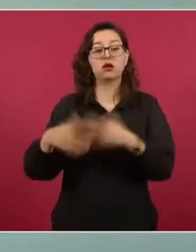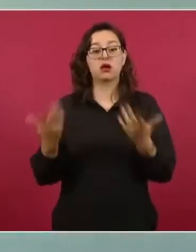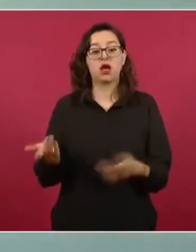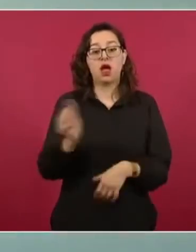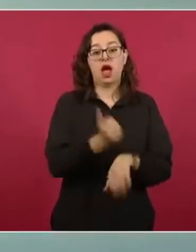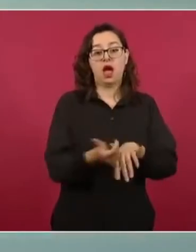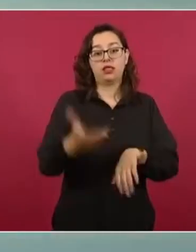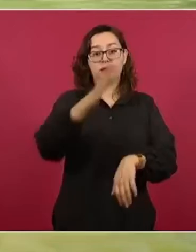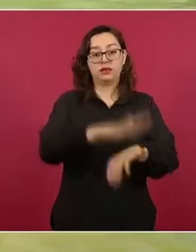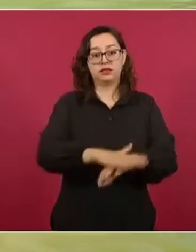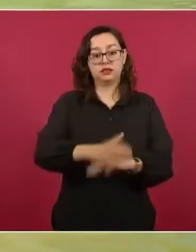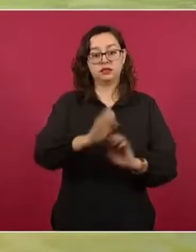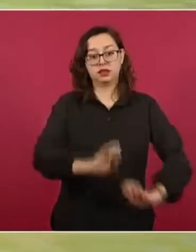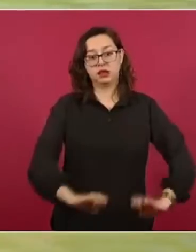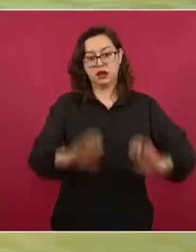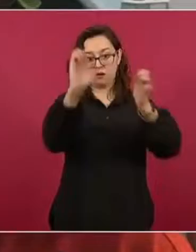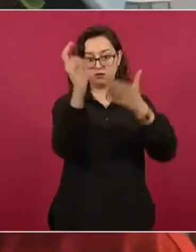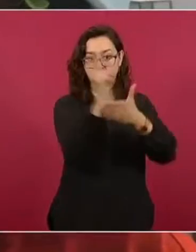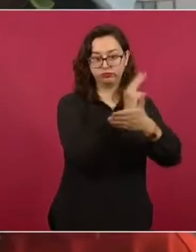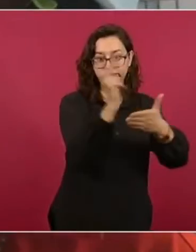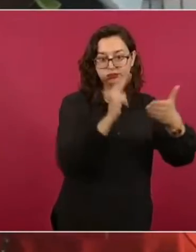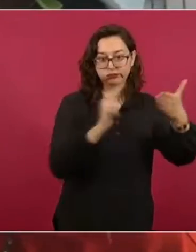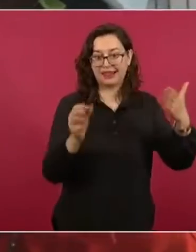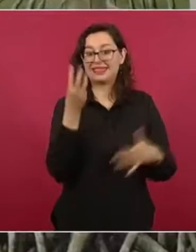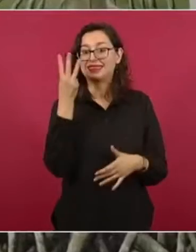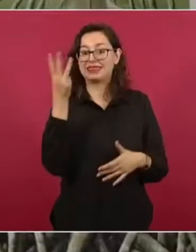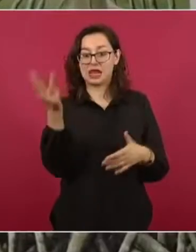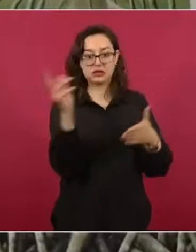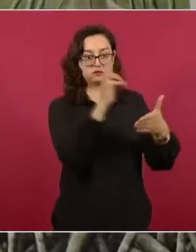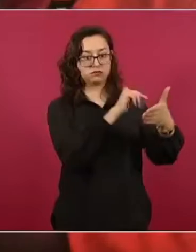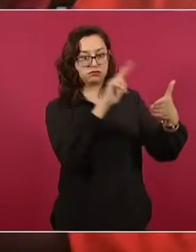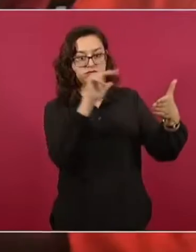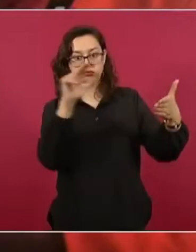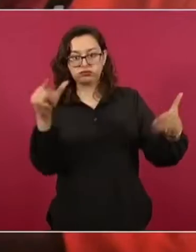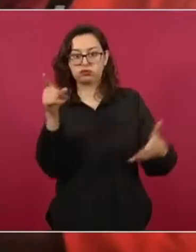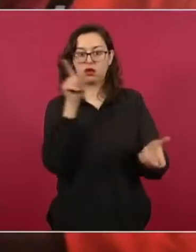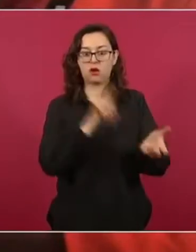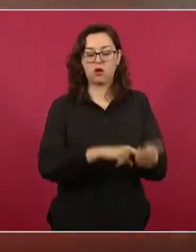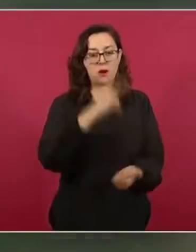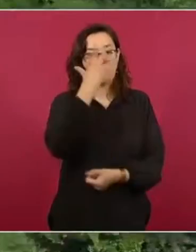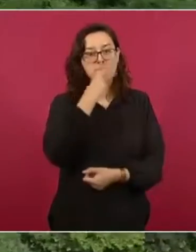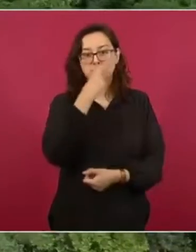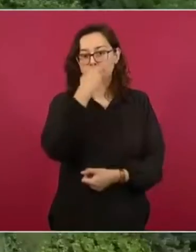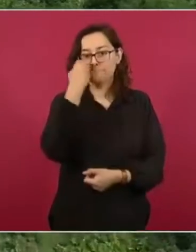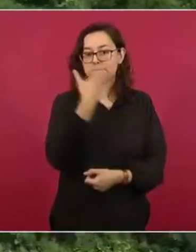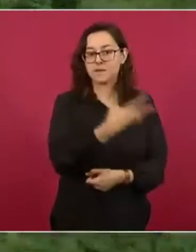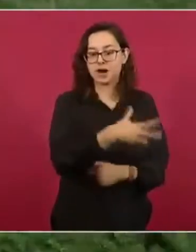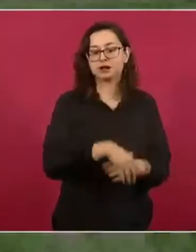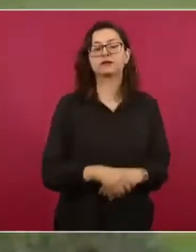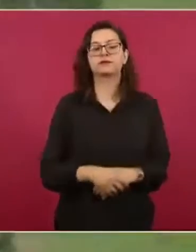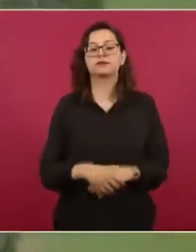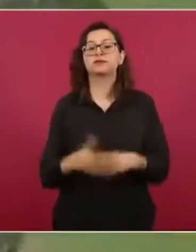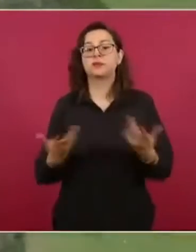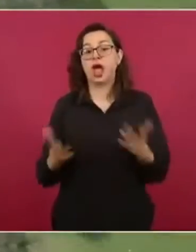cuarto de control y se avanza en los trabajos de los tres murales que habrán de embellecer el interior de los edificios. En las actividades de